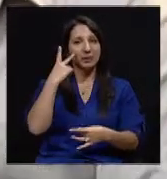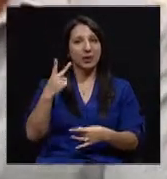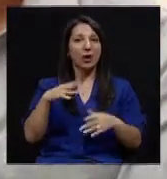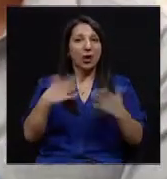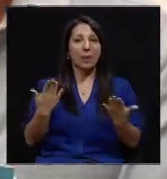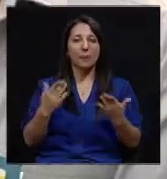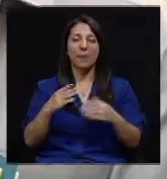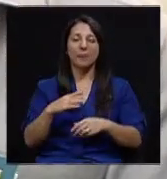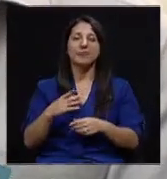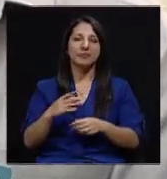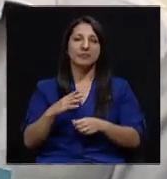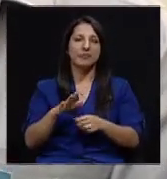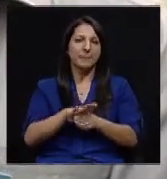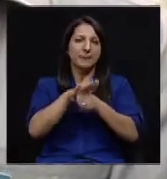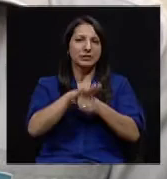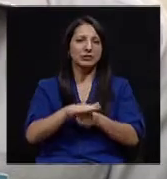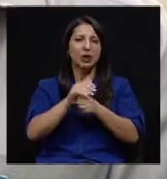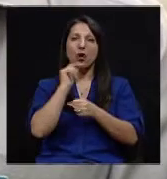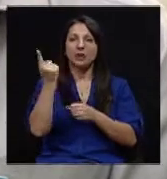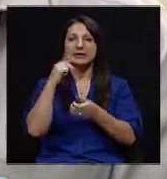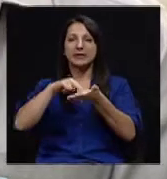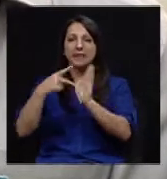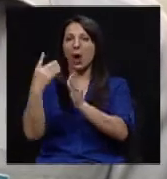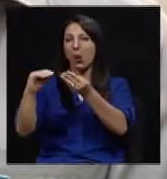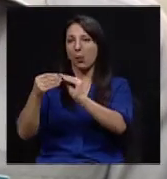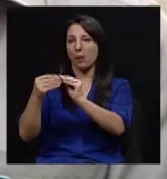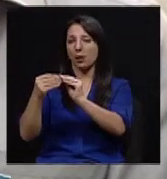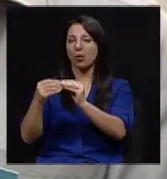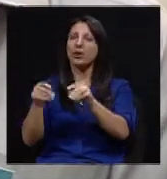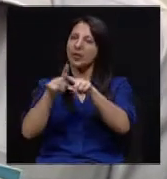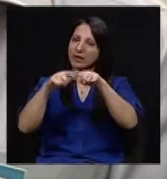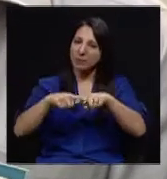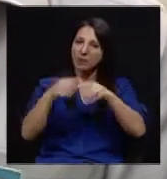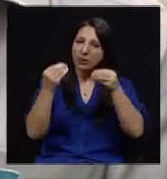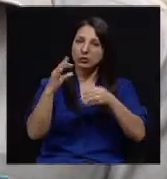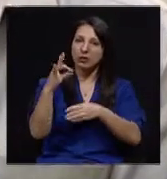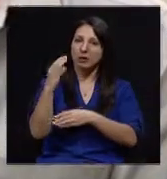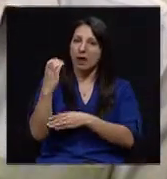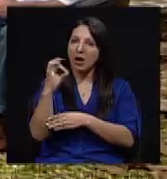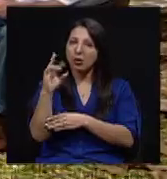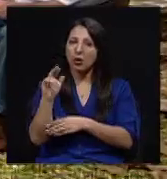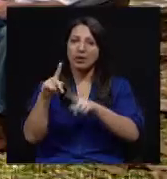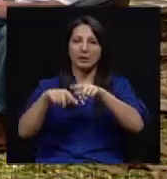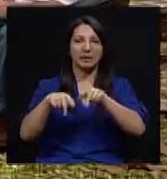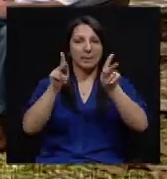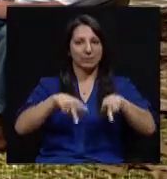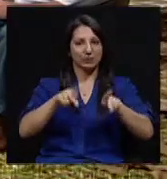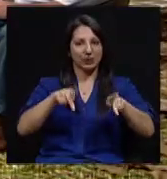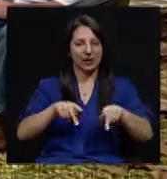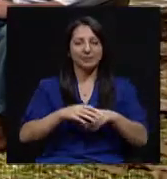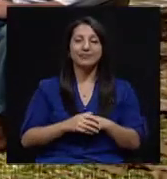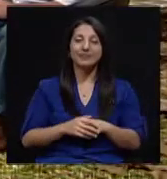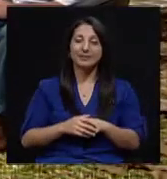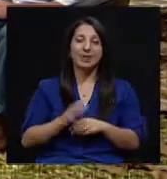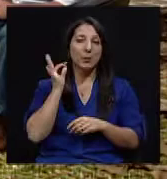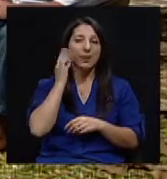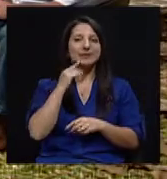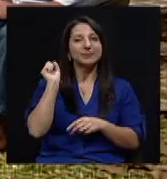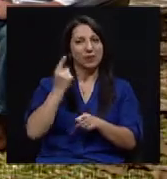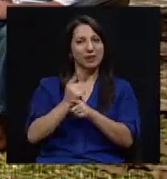la presión arterial no es solo un número, sino que depende de muchos factores y de muchas personas. Claro, sí, eso que hablaba el doctor